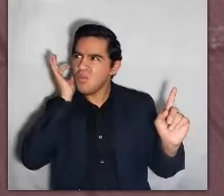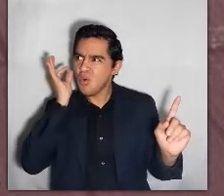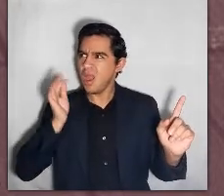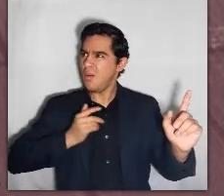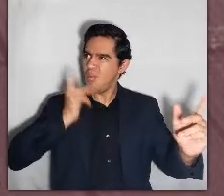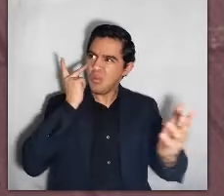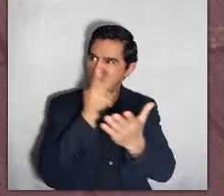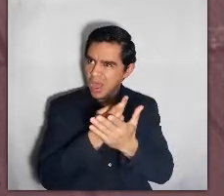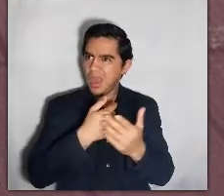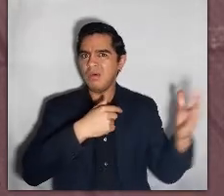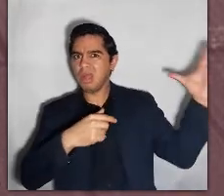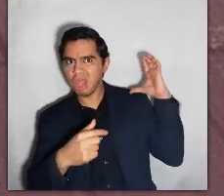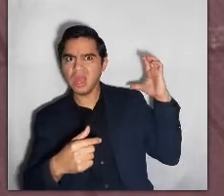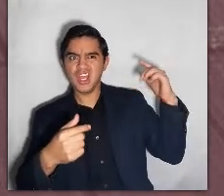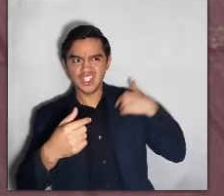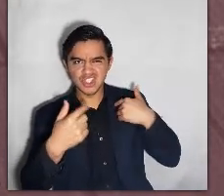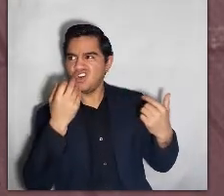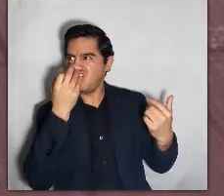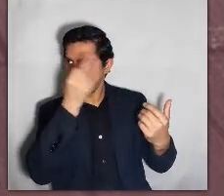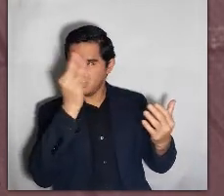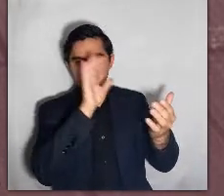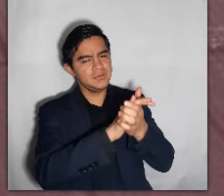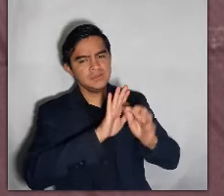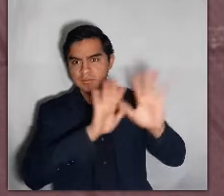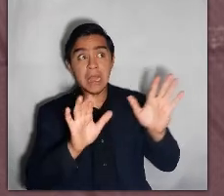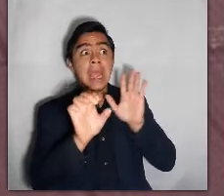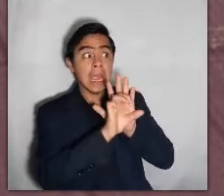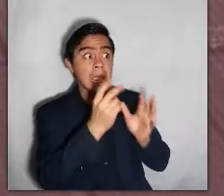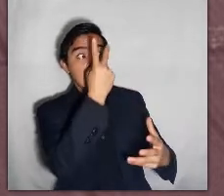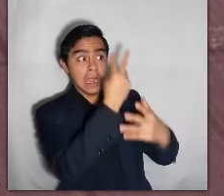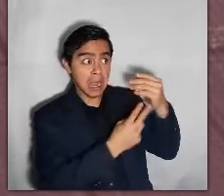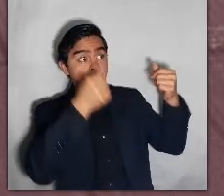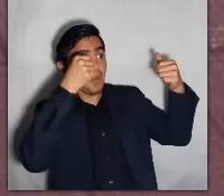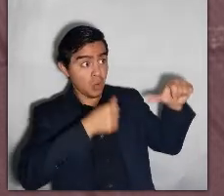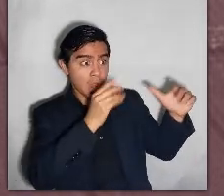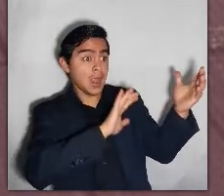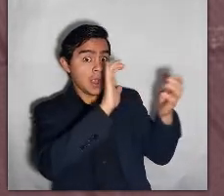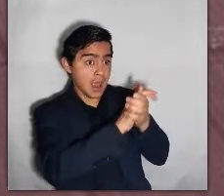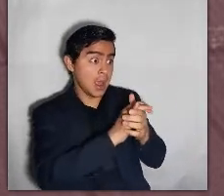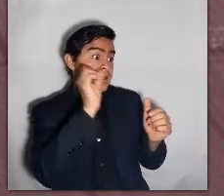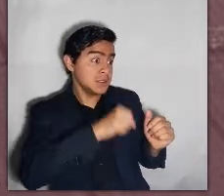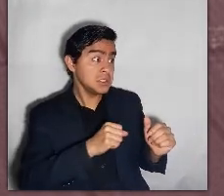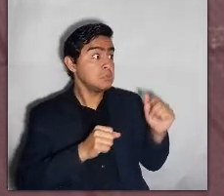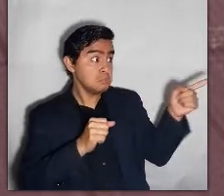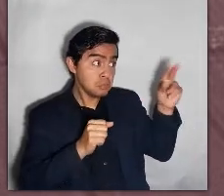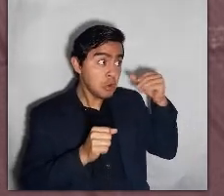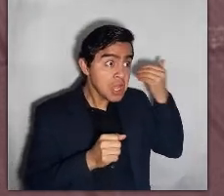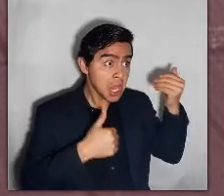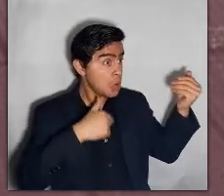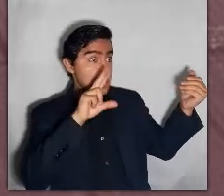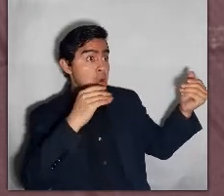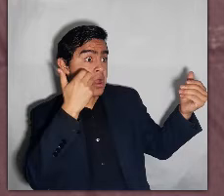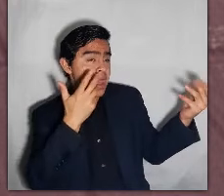lo es que una princesa me tenga que poner pruebas para casarme con ella. Nos casaremos si estamos de acuerdo los dos. Y ya